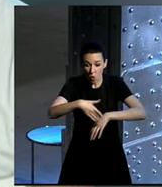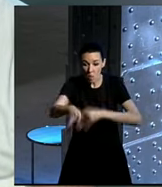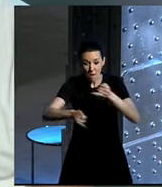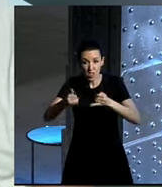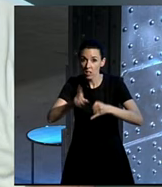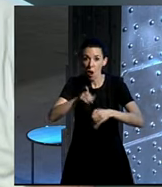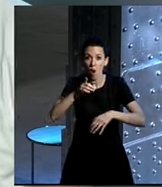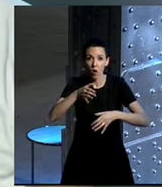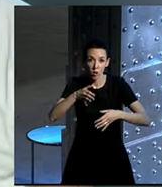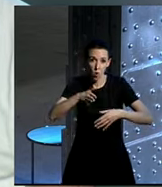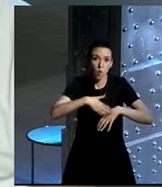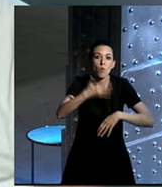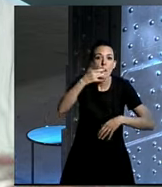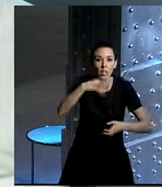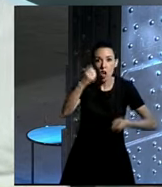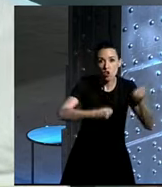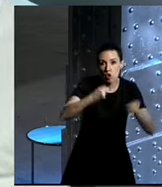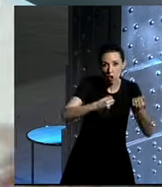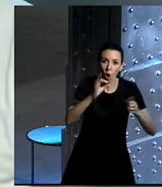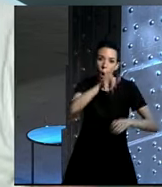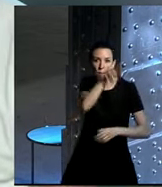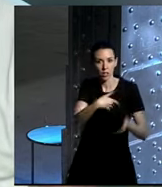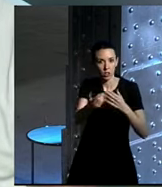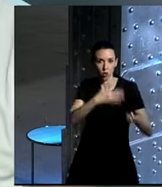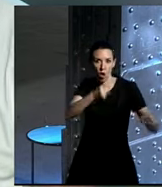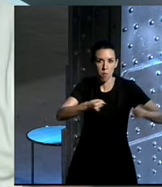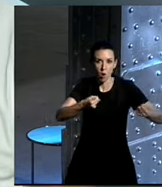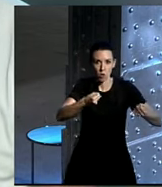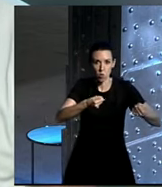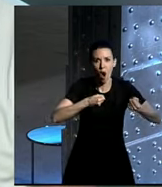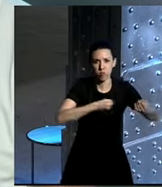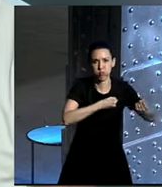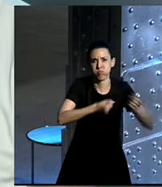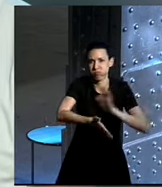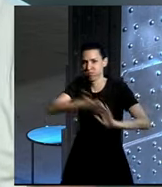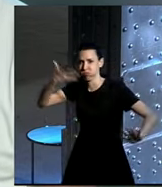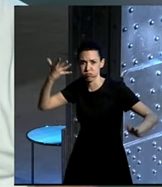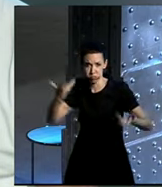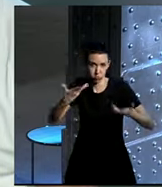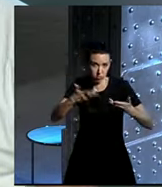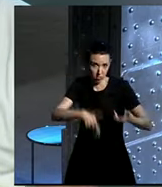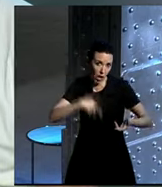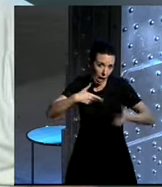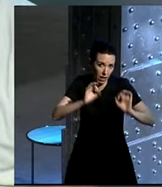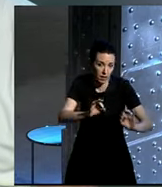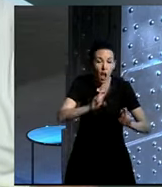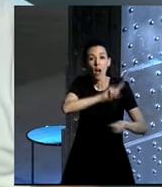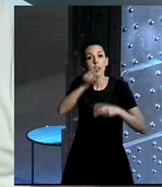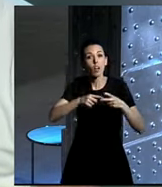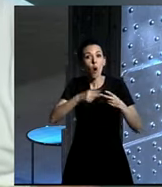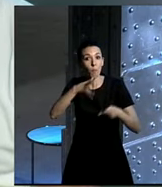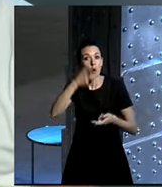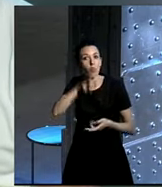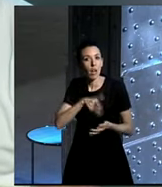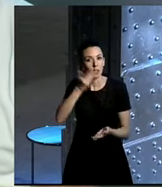el coche. O la persona que conduce el coche que lleva un mamotreto de mucho peso a una velocidad excesiva generalmente. En segundo lugar, porque los datos lo